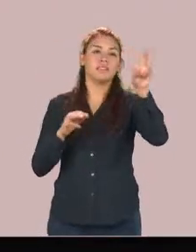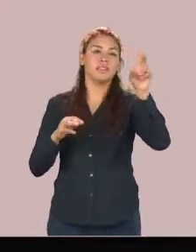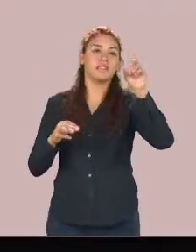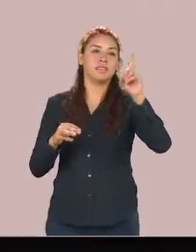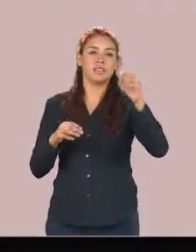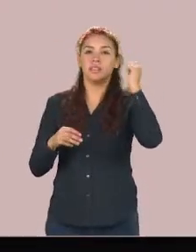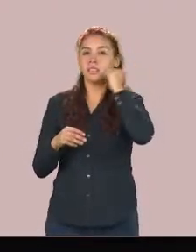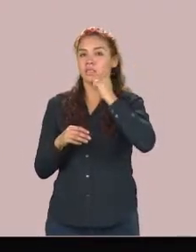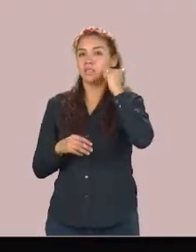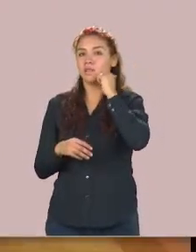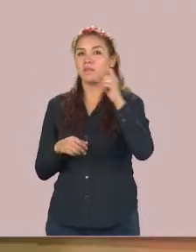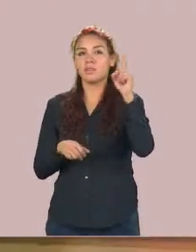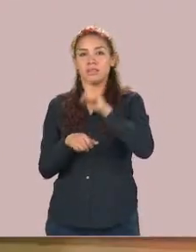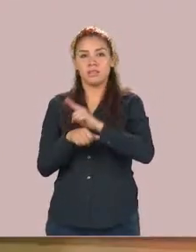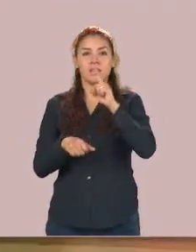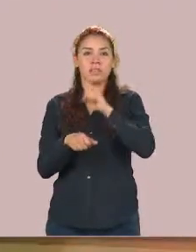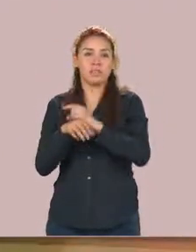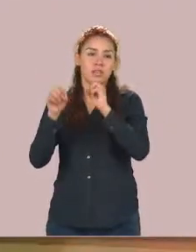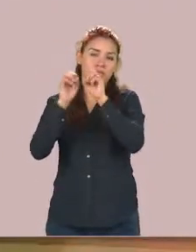diferentes horarios